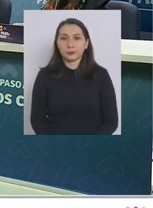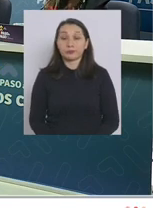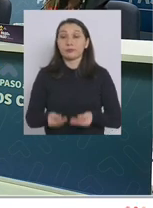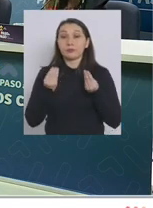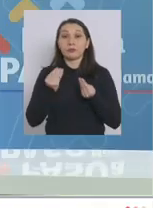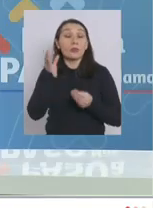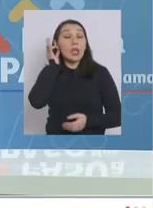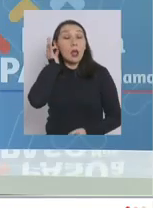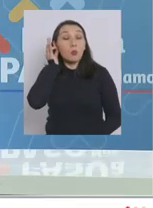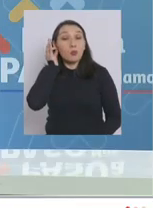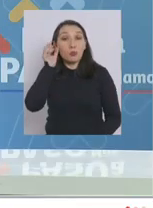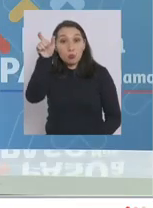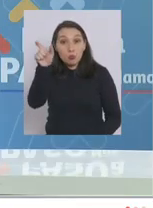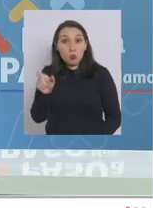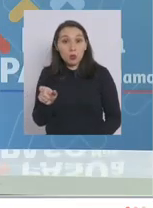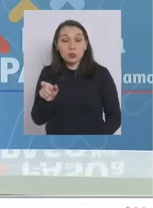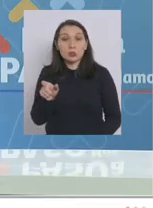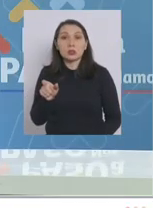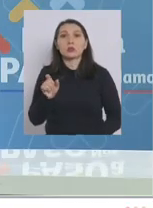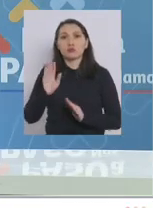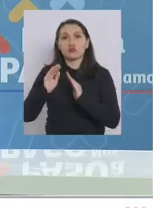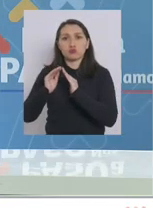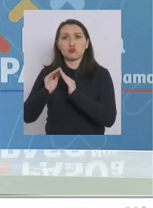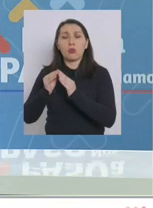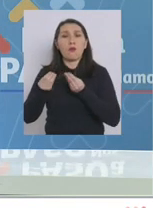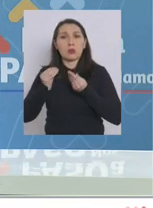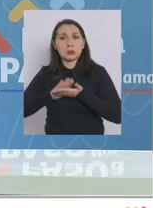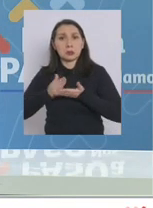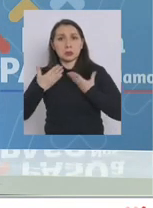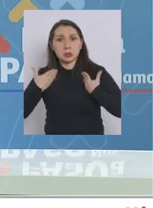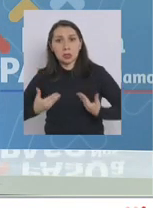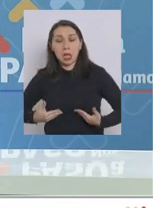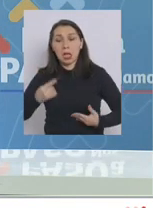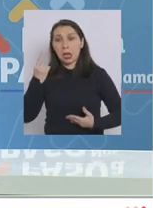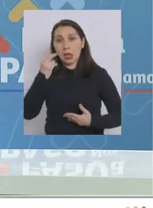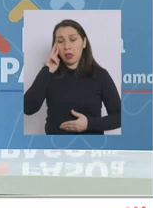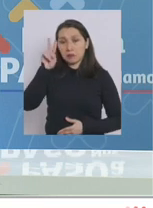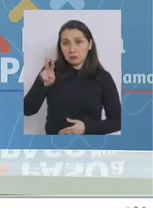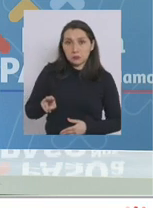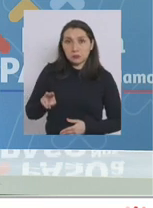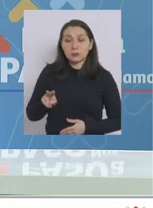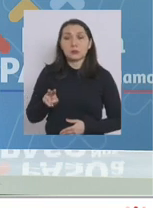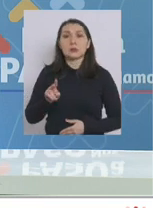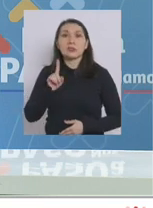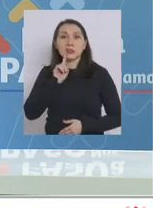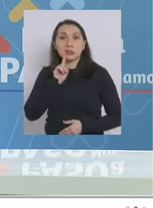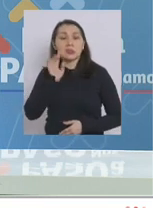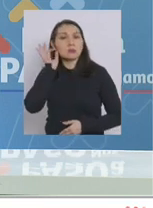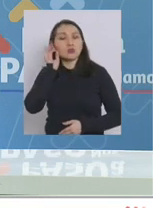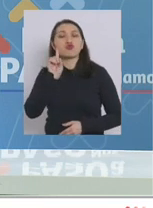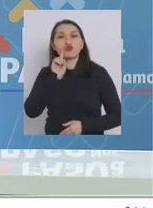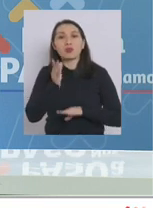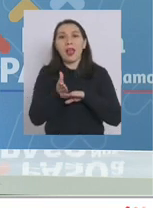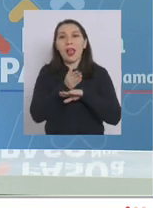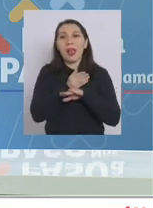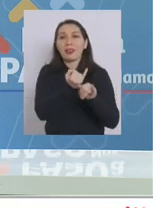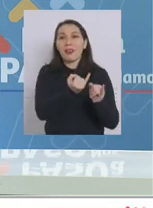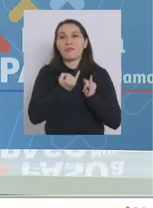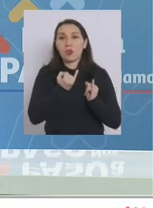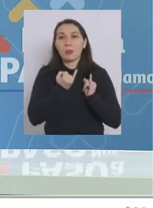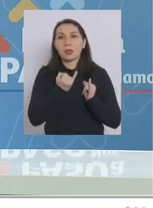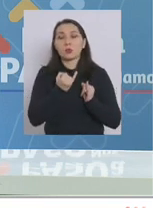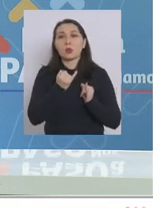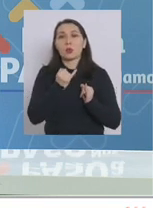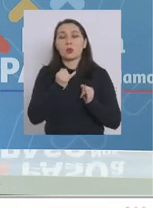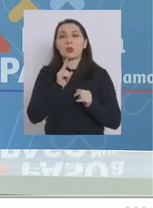Bueno, ella se encuentra en su casa en buenas condiciones generales ella tenía el antecedente de haber recibido